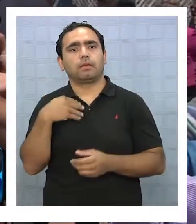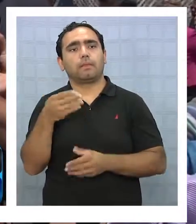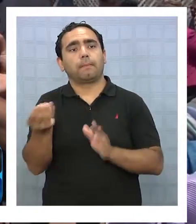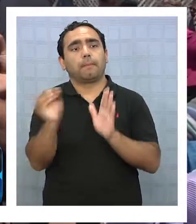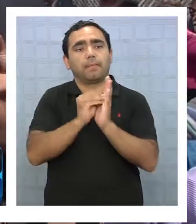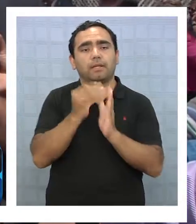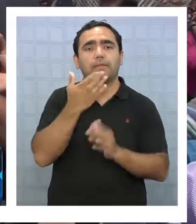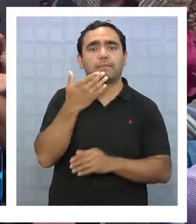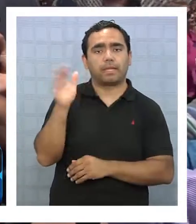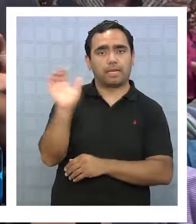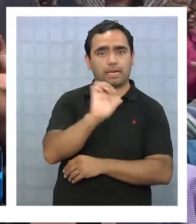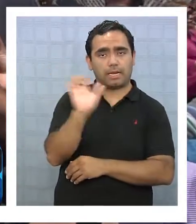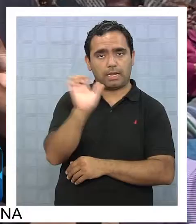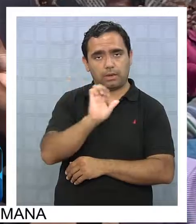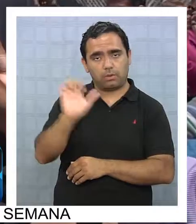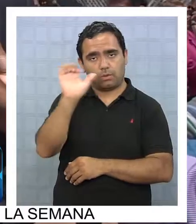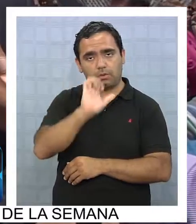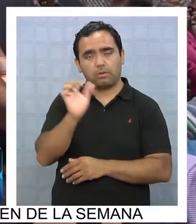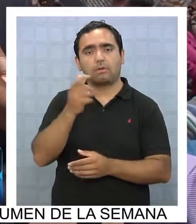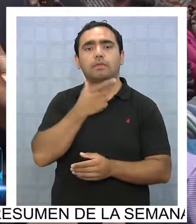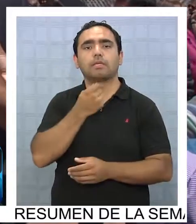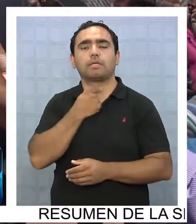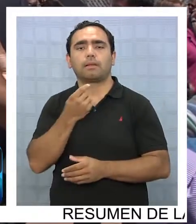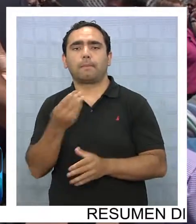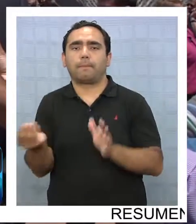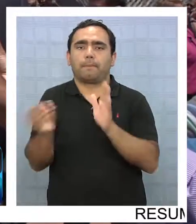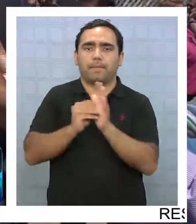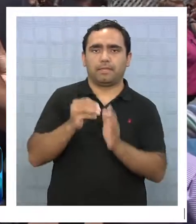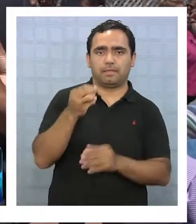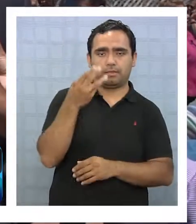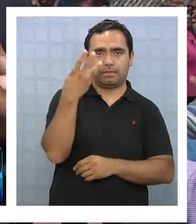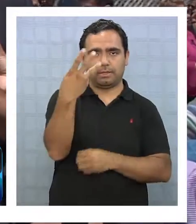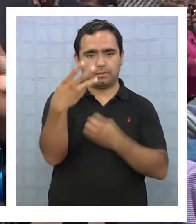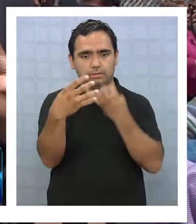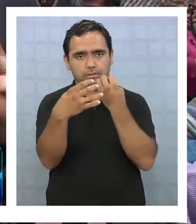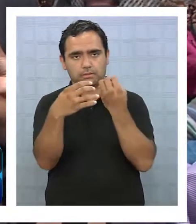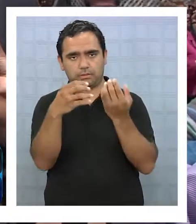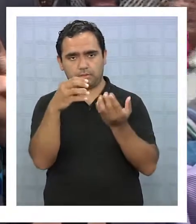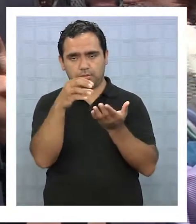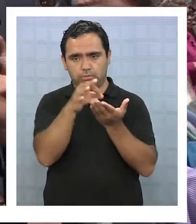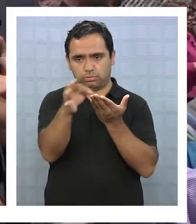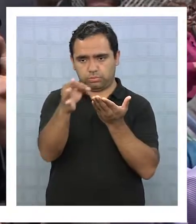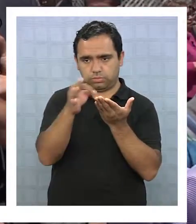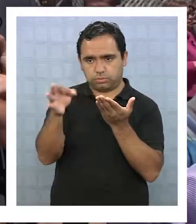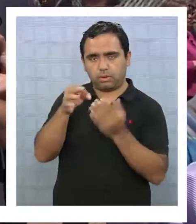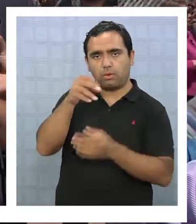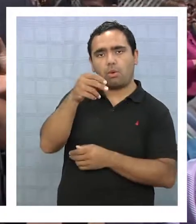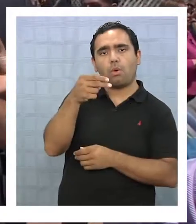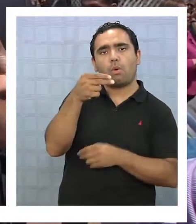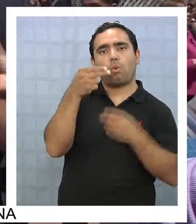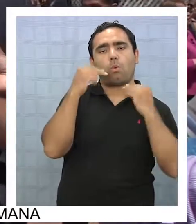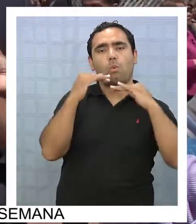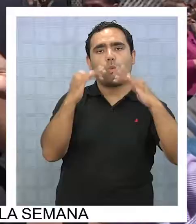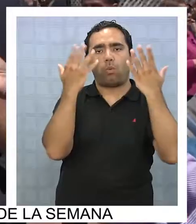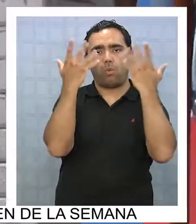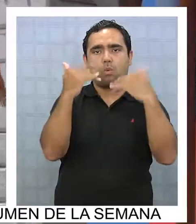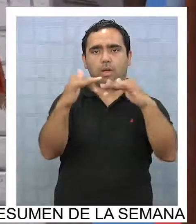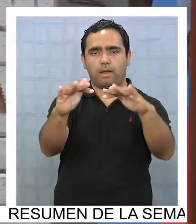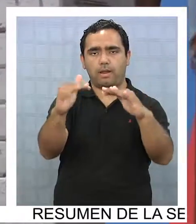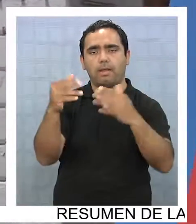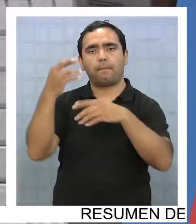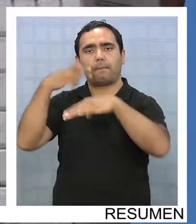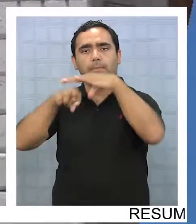Y además, en enero se están integrando otras tres comunas más, que son Guara, Pica y Paso del Monte.